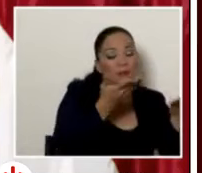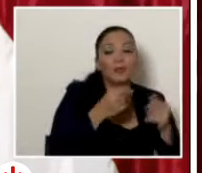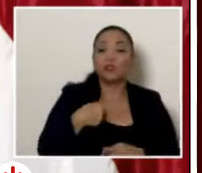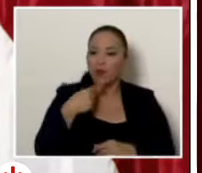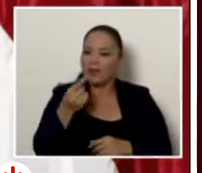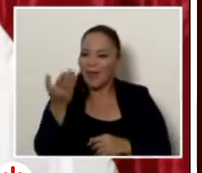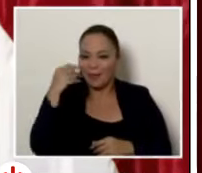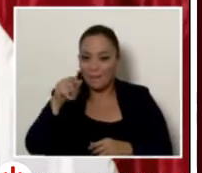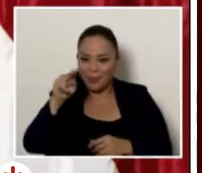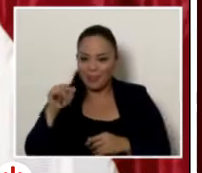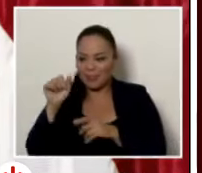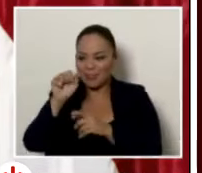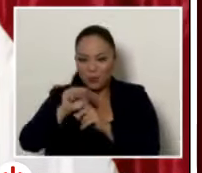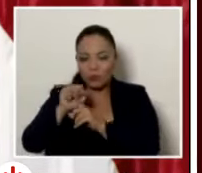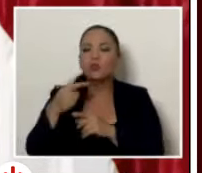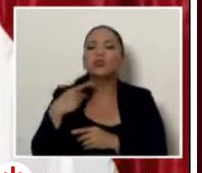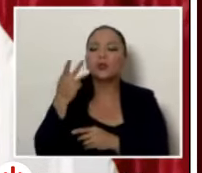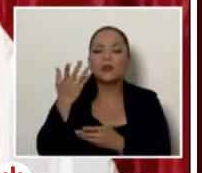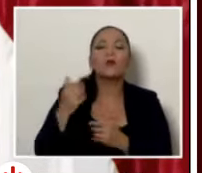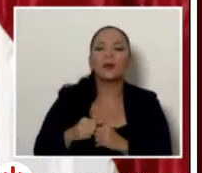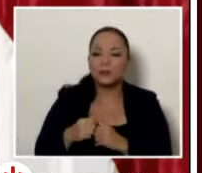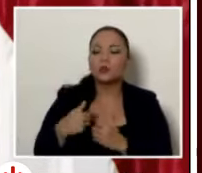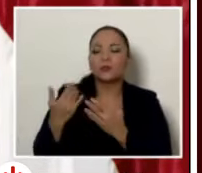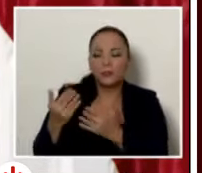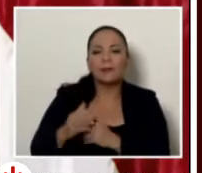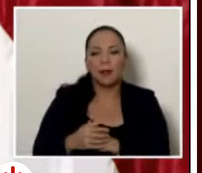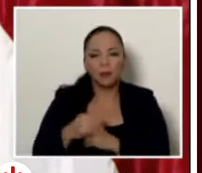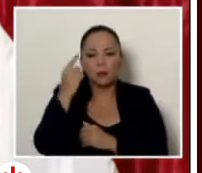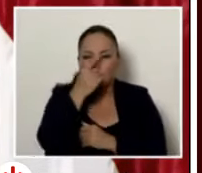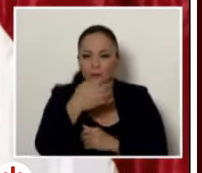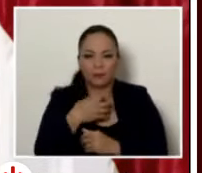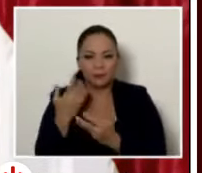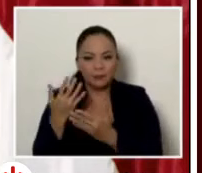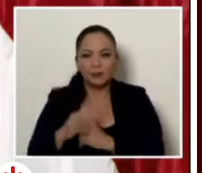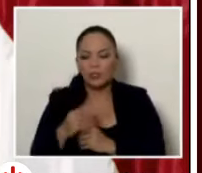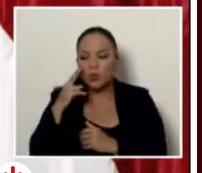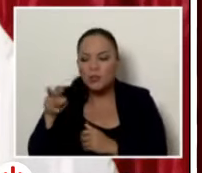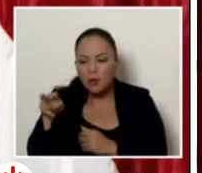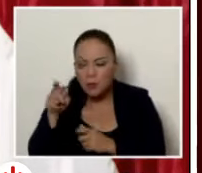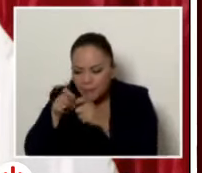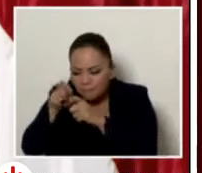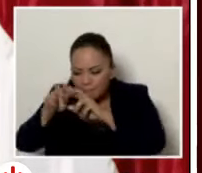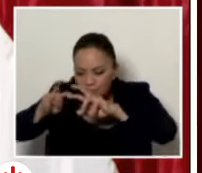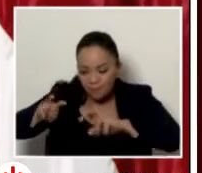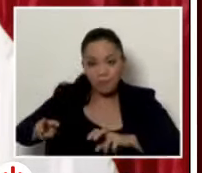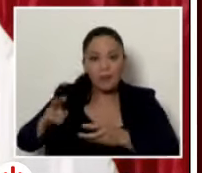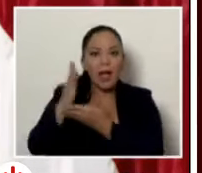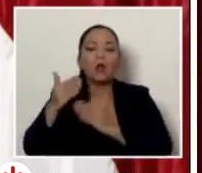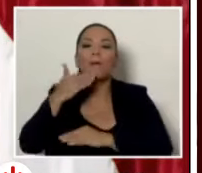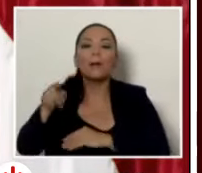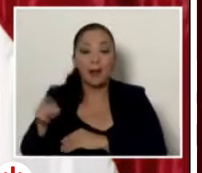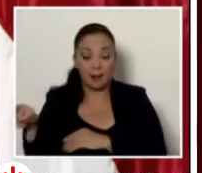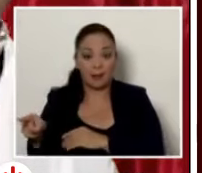quiero ver esa relación de hechos con un detalle espectacular y si viene mala las personas